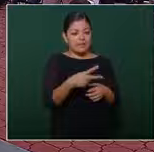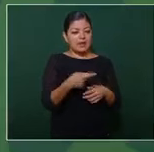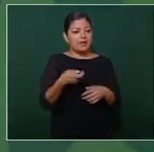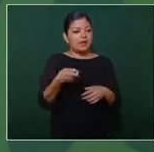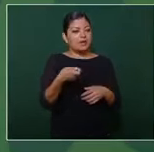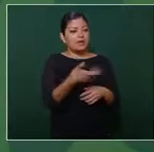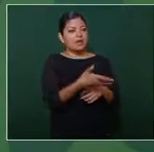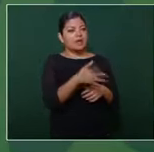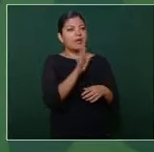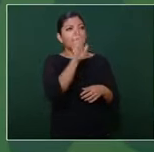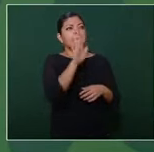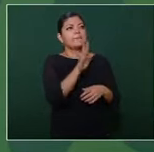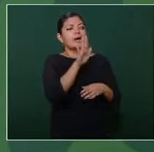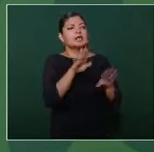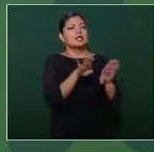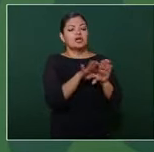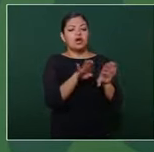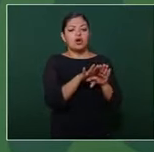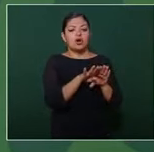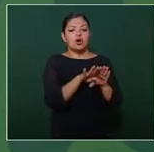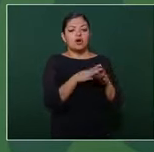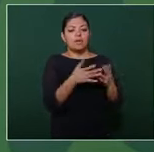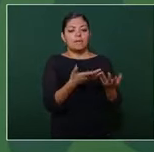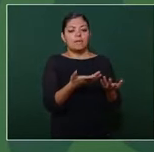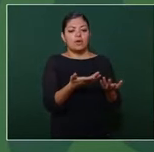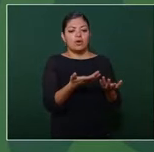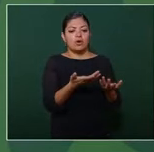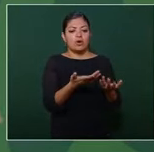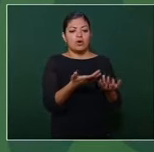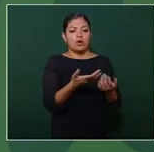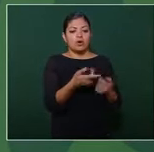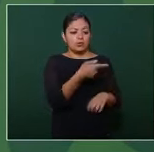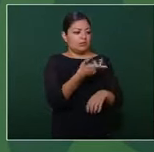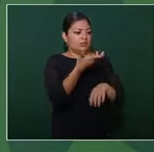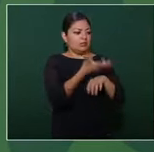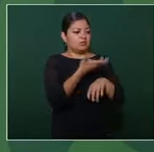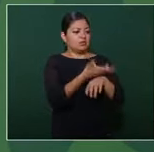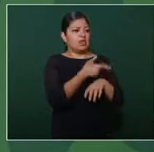una colonia de Estados Unidos